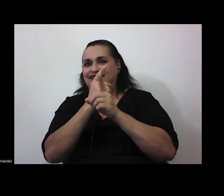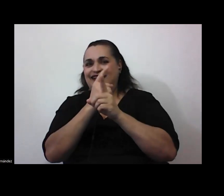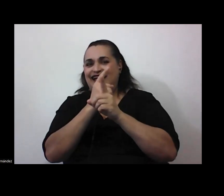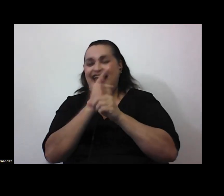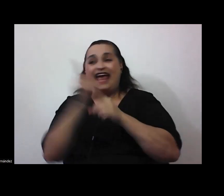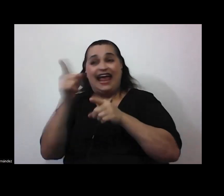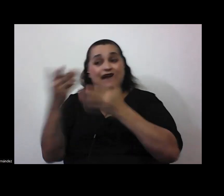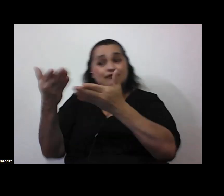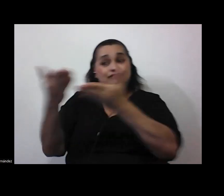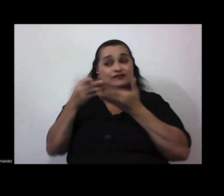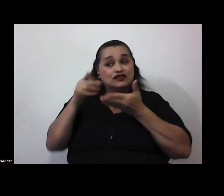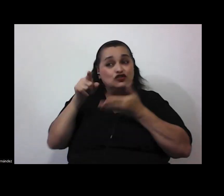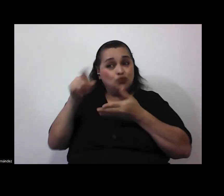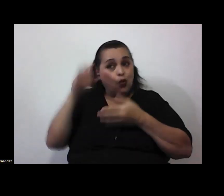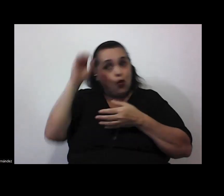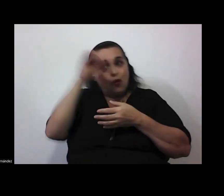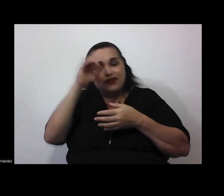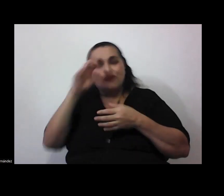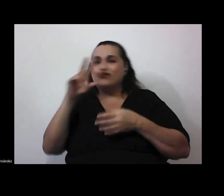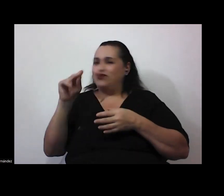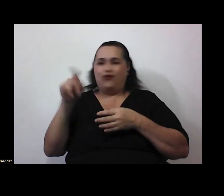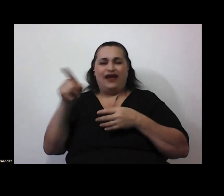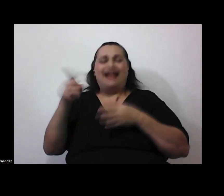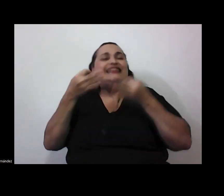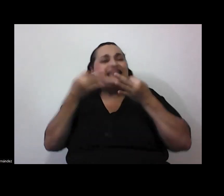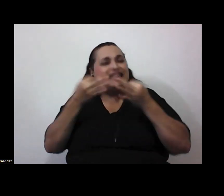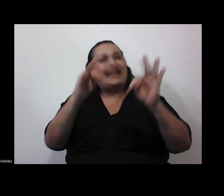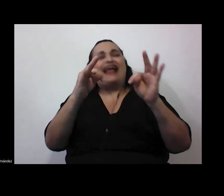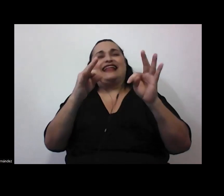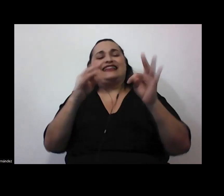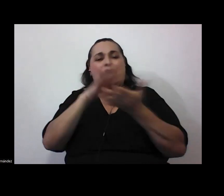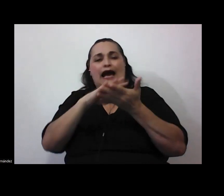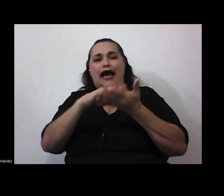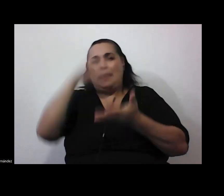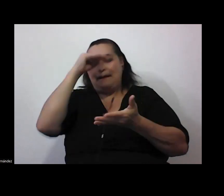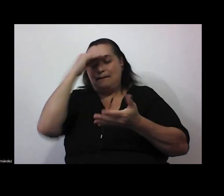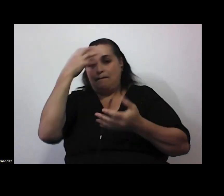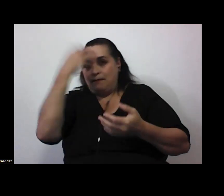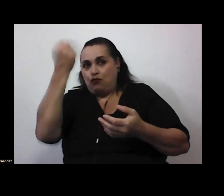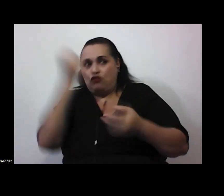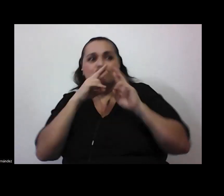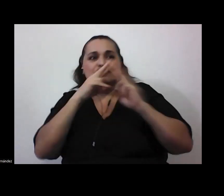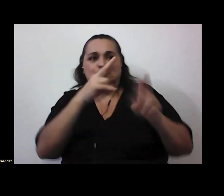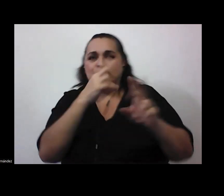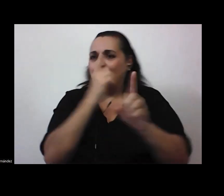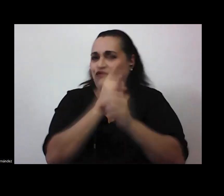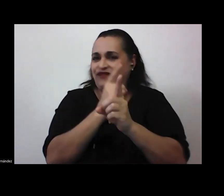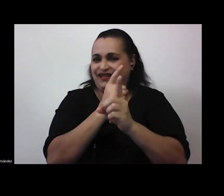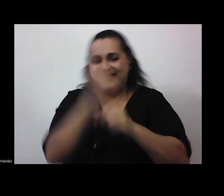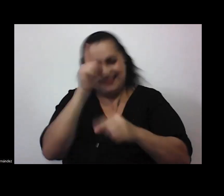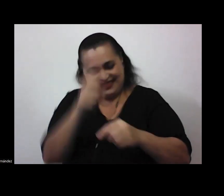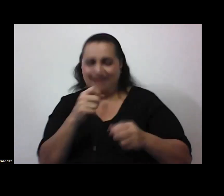en vez de decir lo que piensa va a estar intentando inferir cuál es la respuesta correcta o sea ¿qué debería responder?